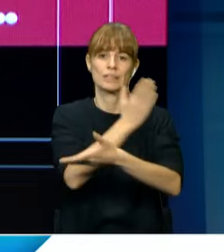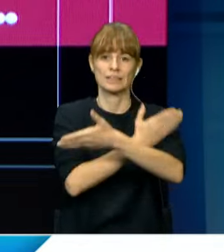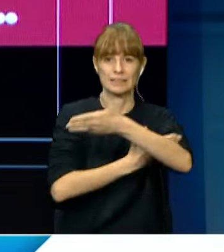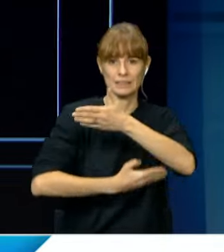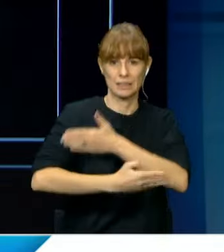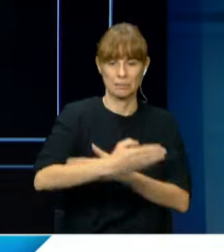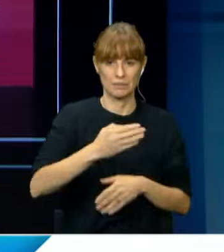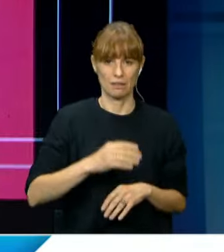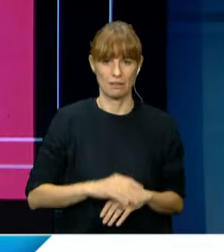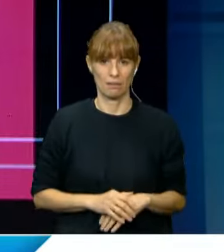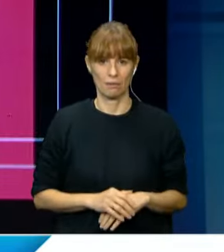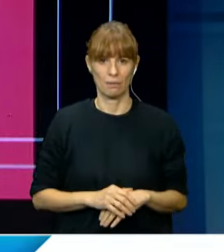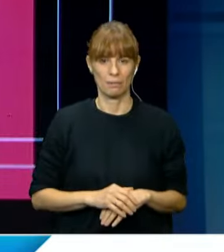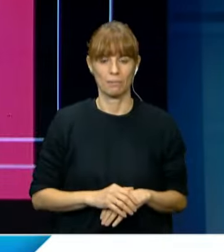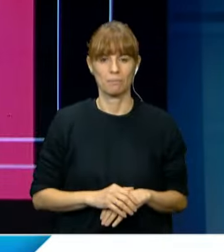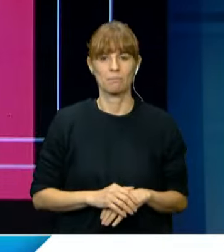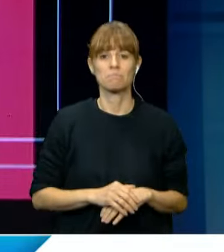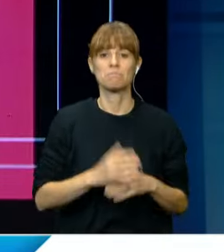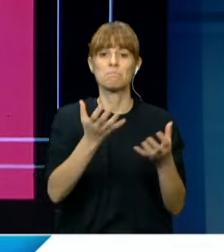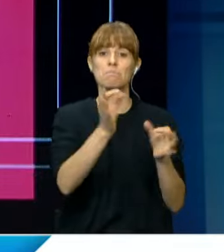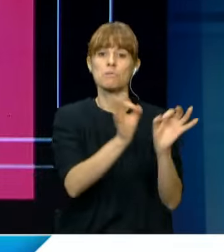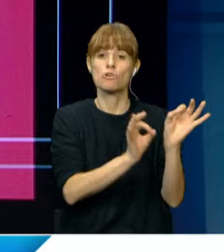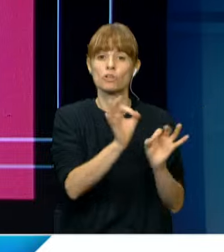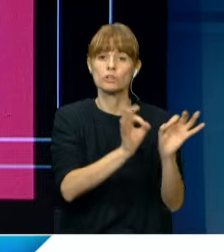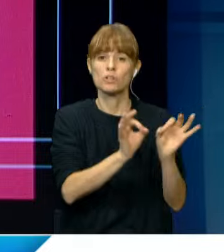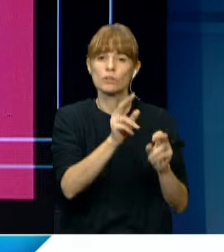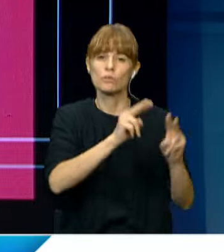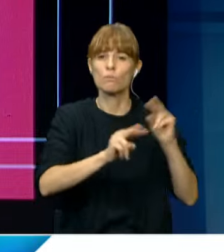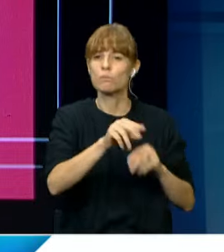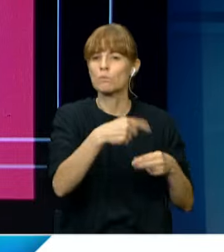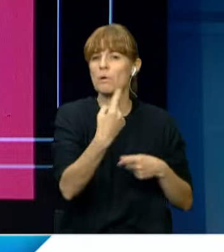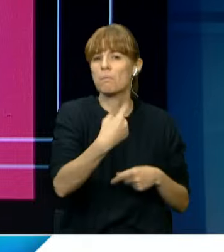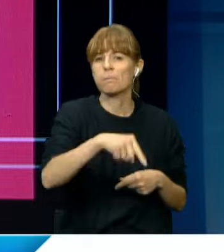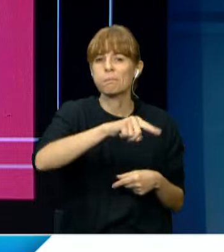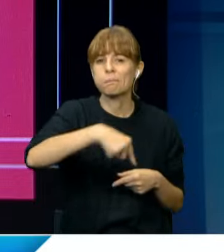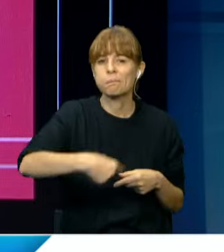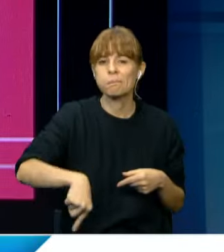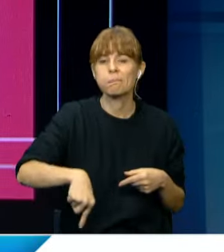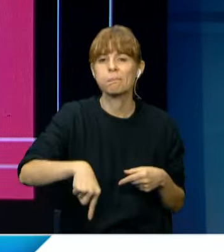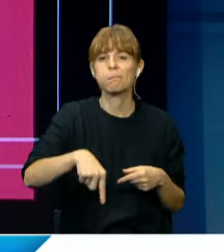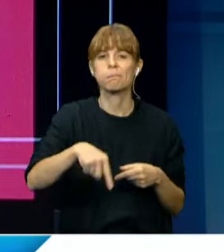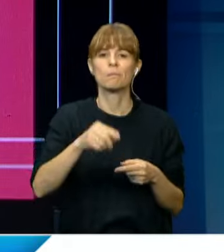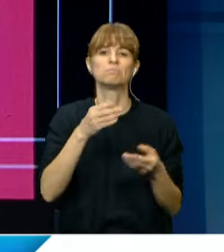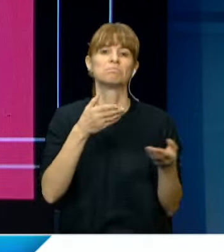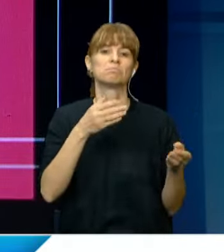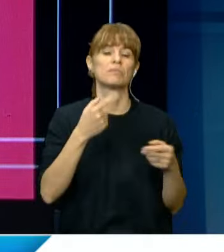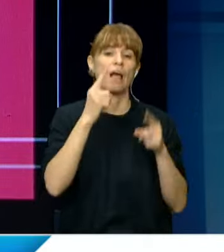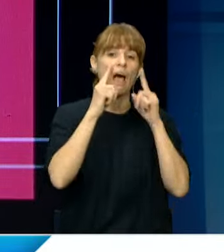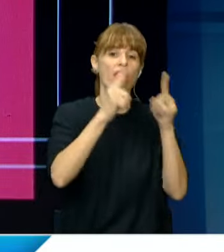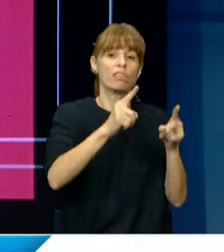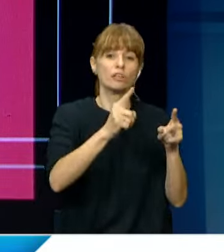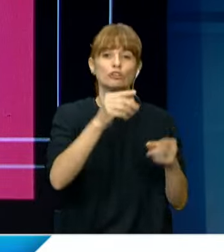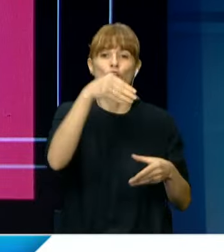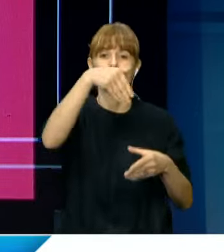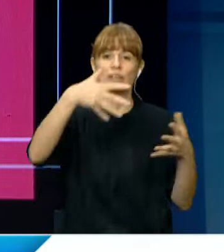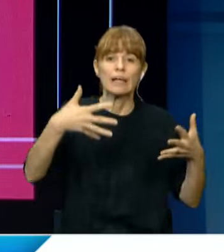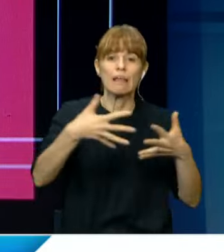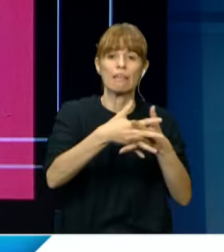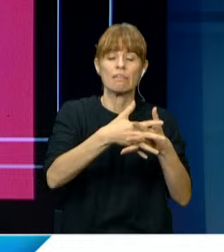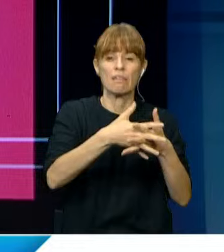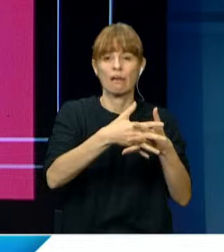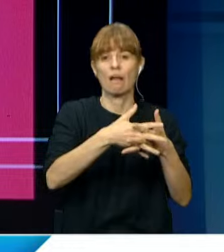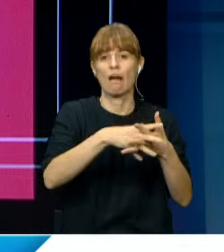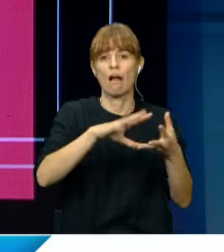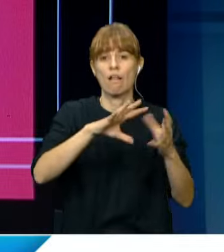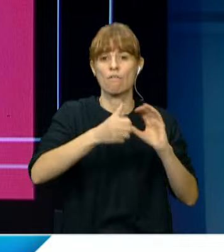Discapacidad. El proyecto busca garantizar la atención integral a través de acciones